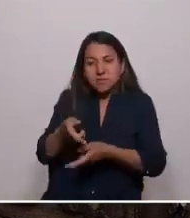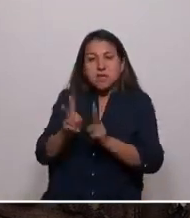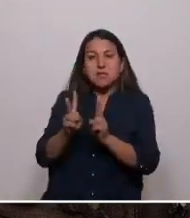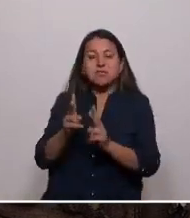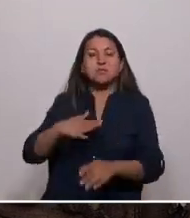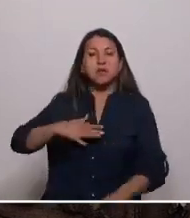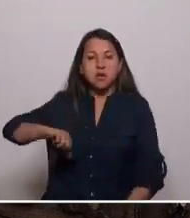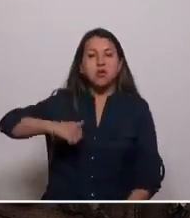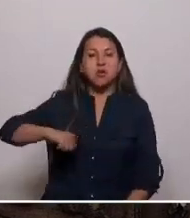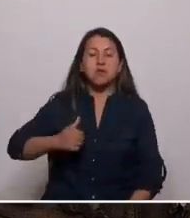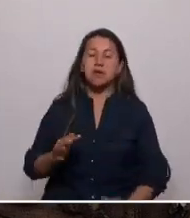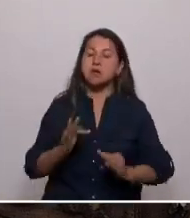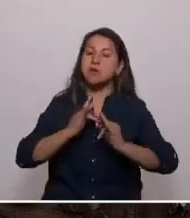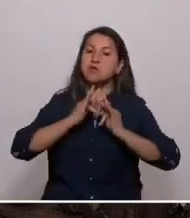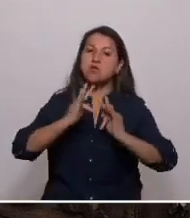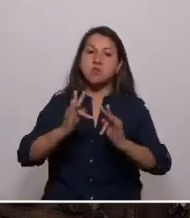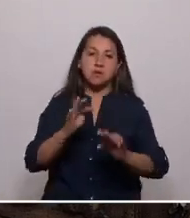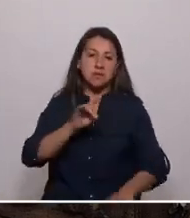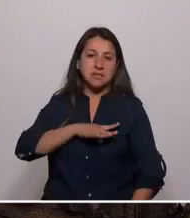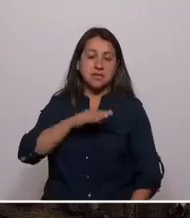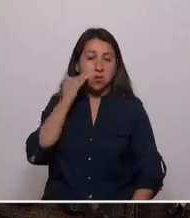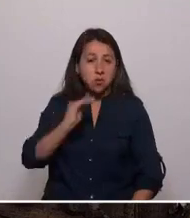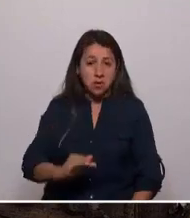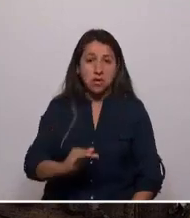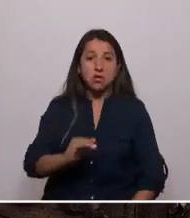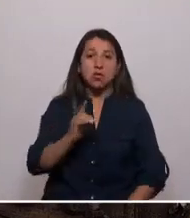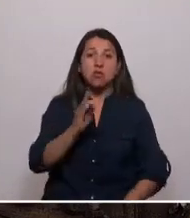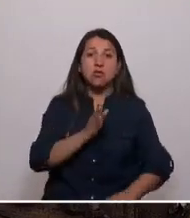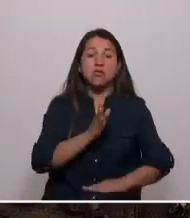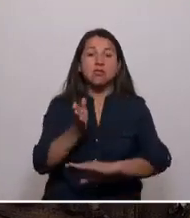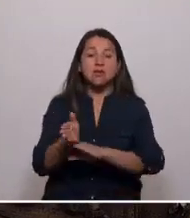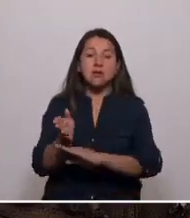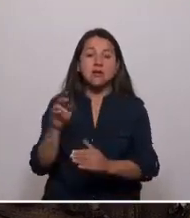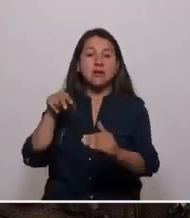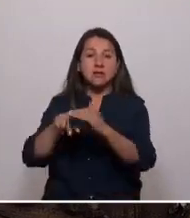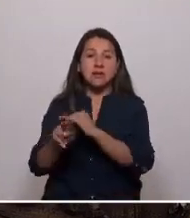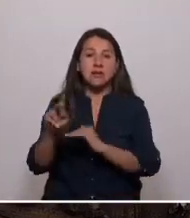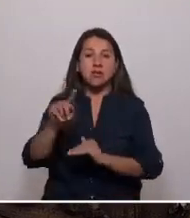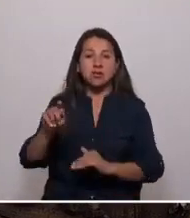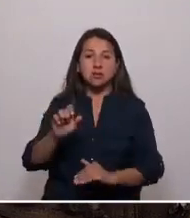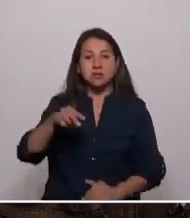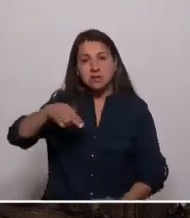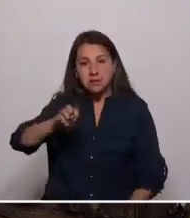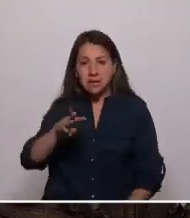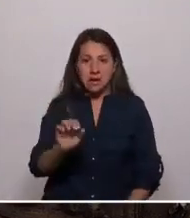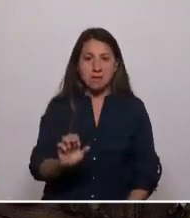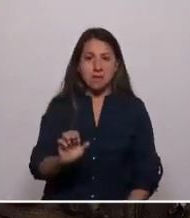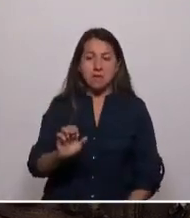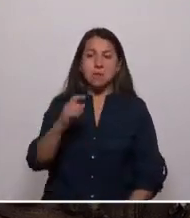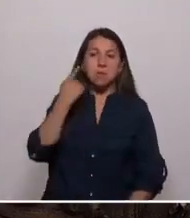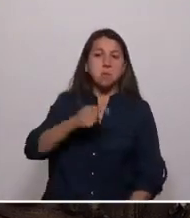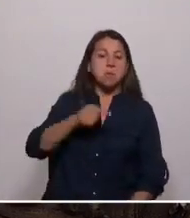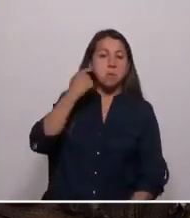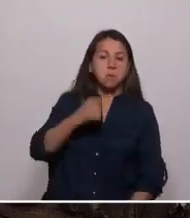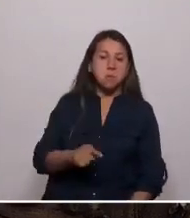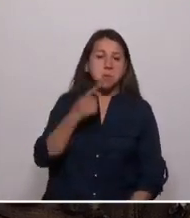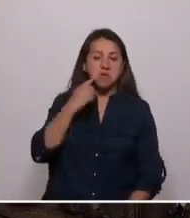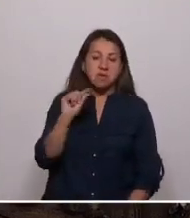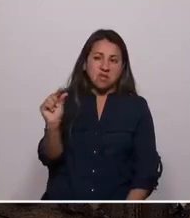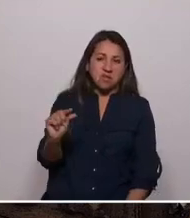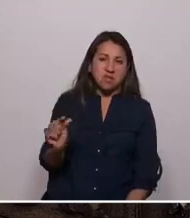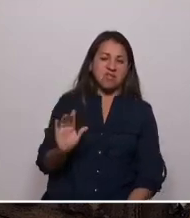para que nunca más en Chile un niño y una niña tenga que ir al infierno del cename. Que no se los escuche y se le minimice desde el